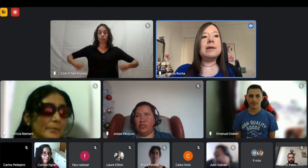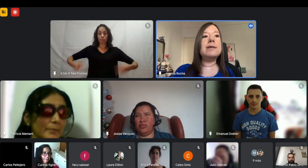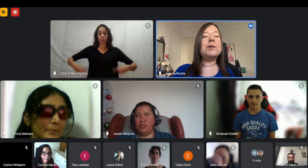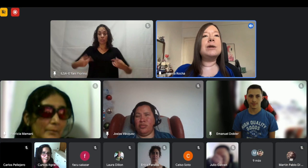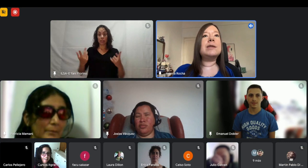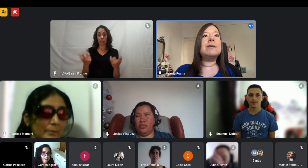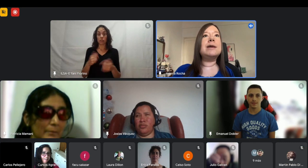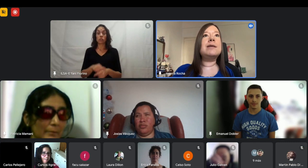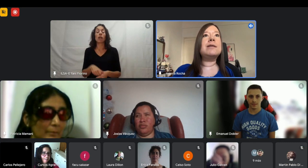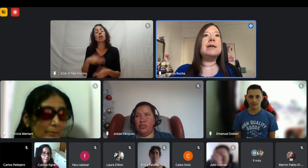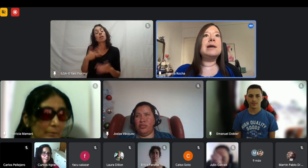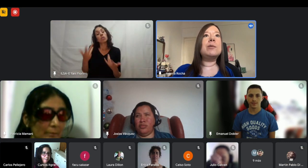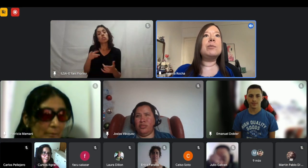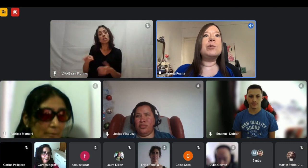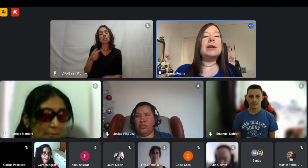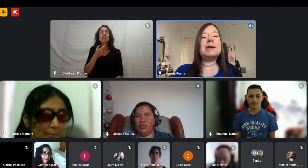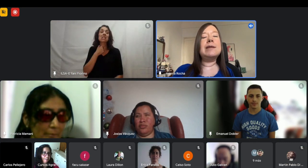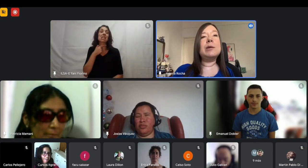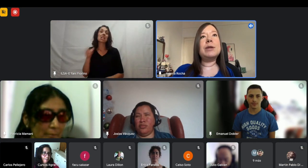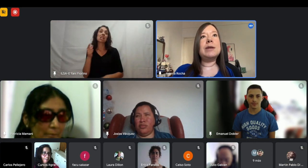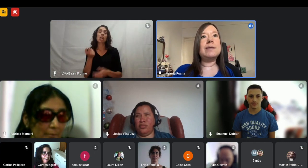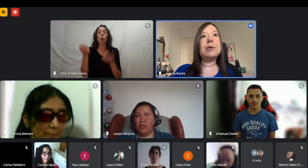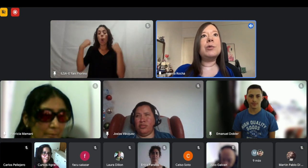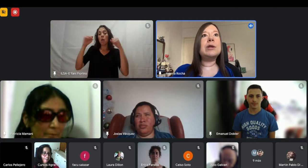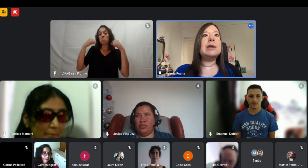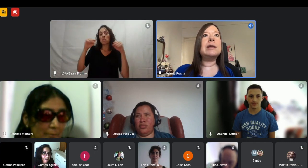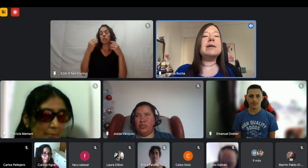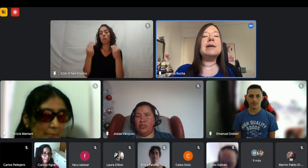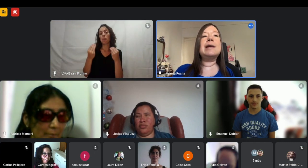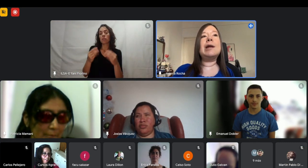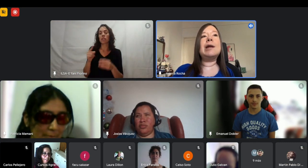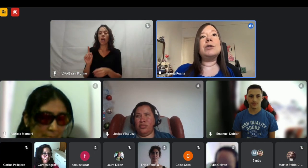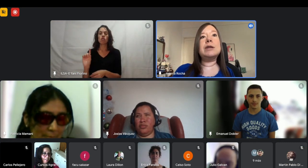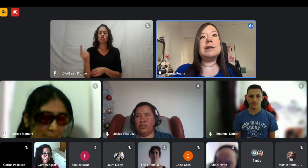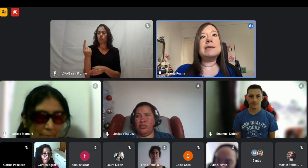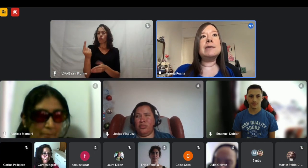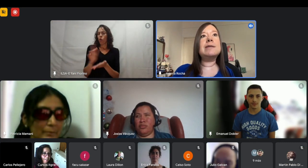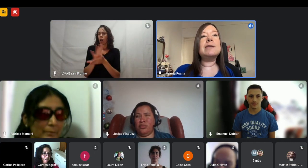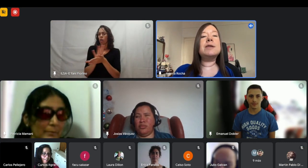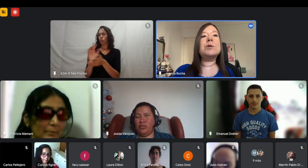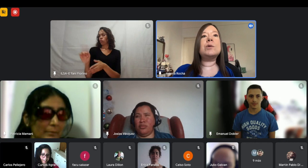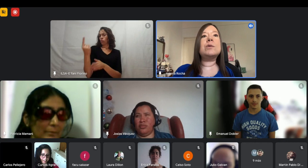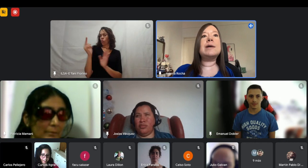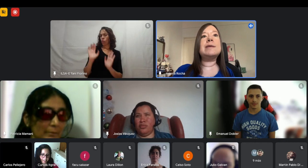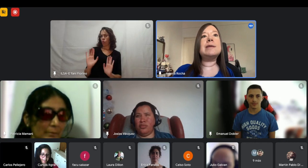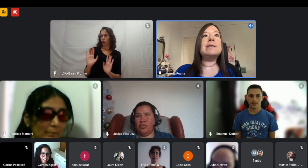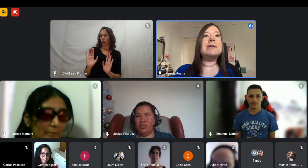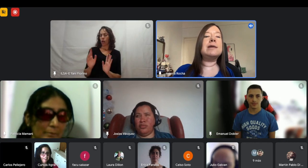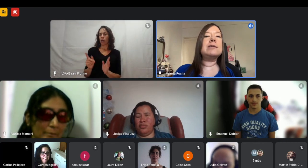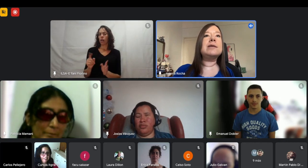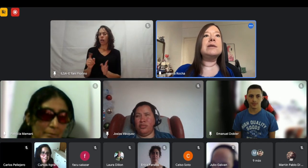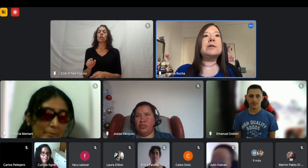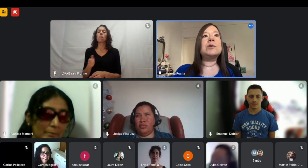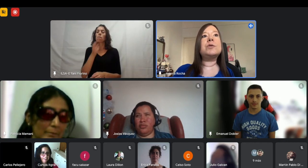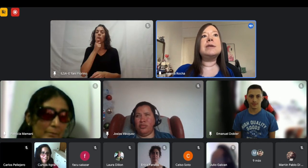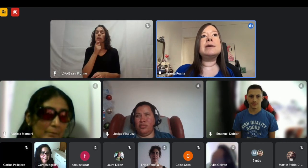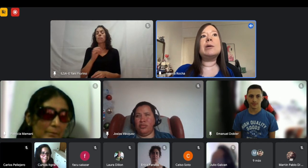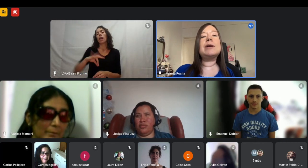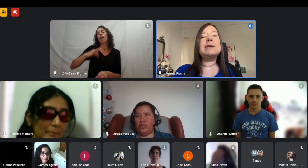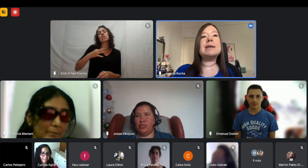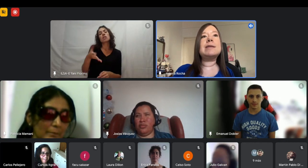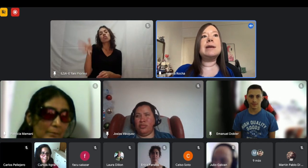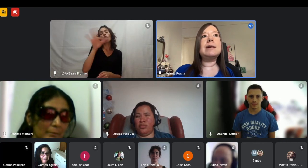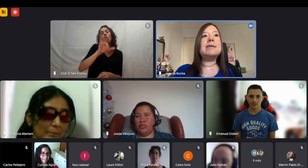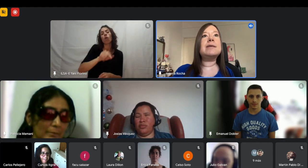yo quería realizar una actividad en la que pudiera tener independencia porque en la vida cotidiana si necesito asistencia no